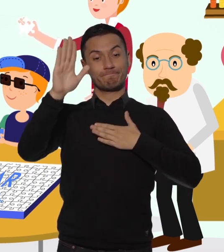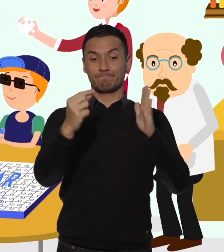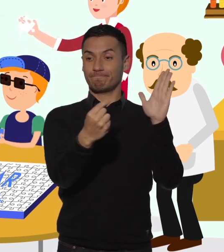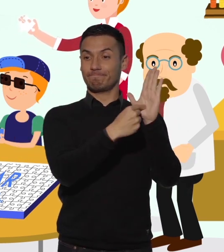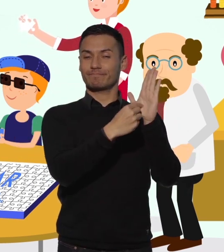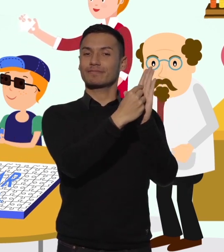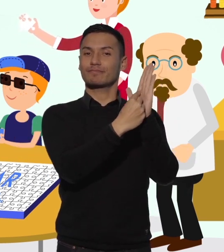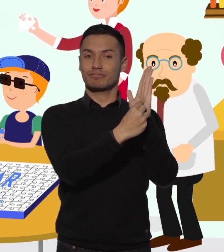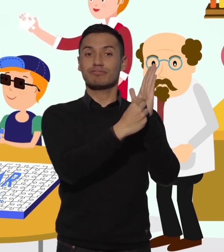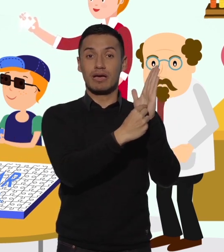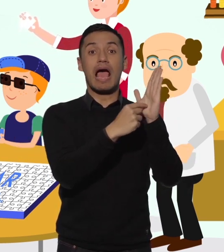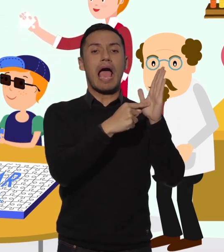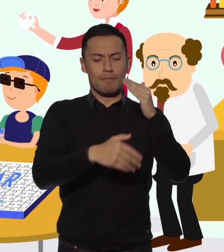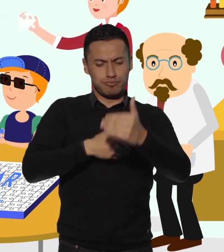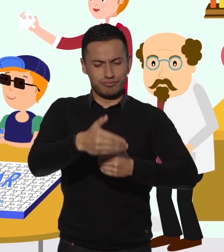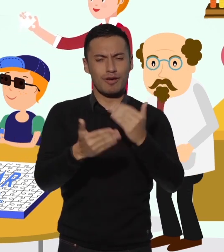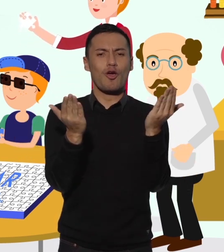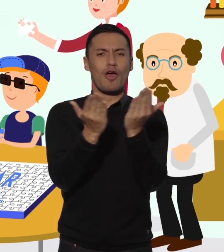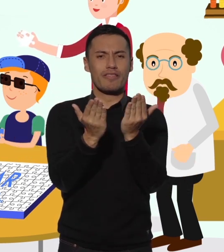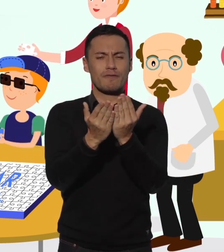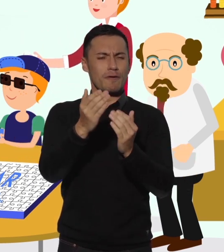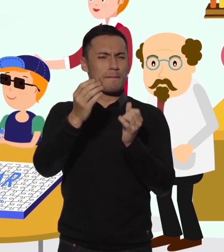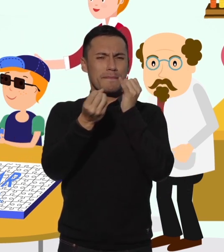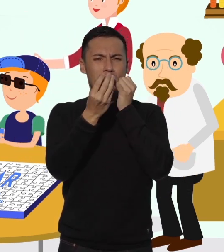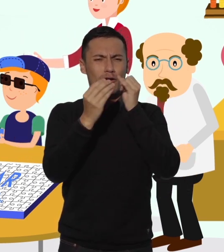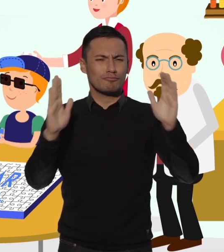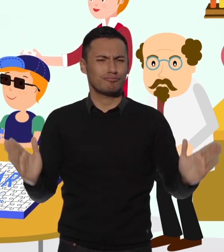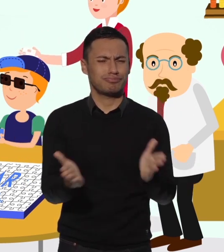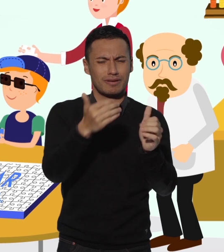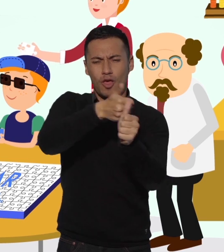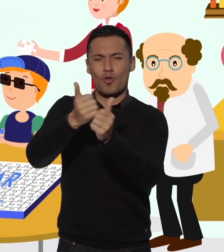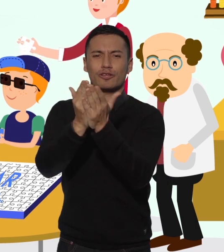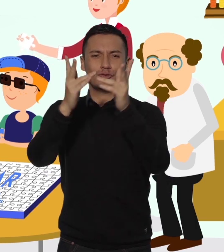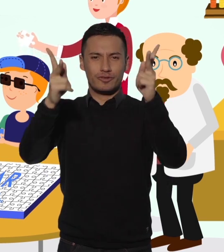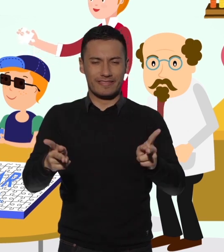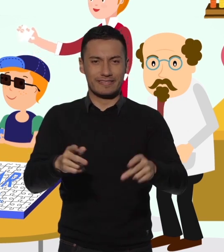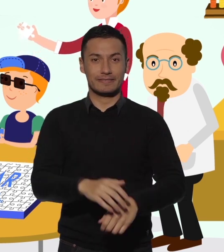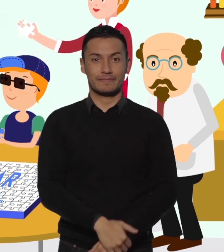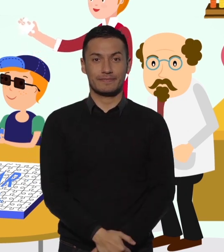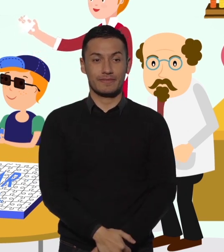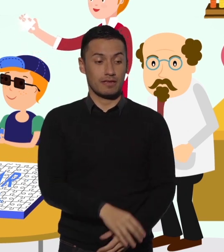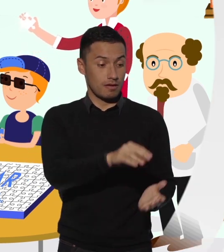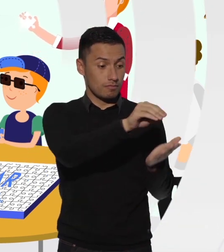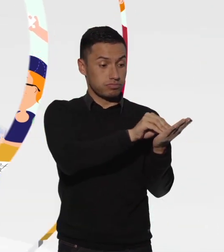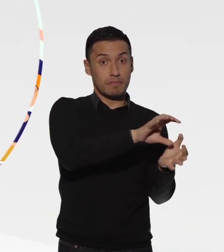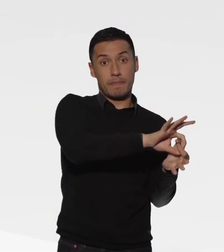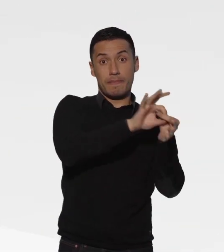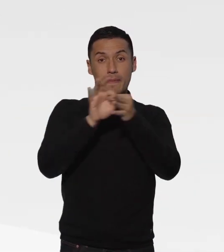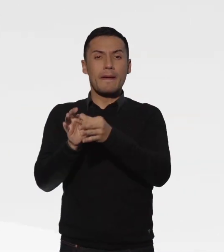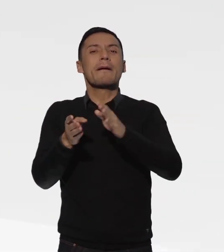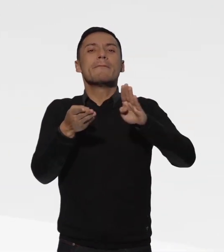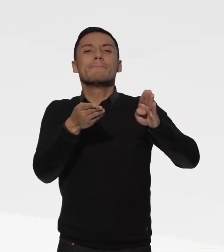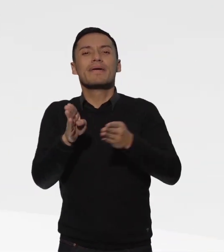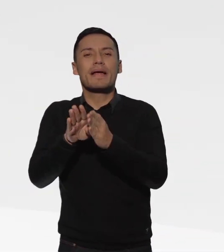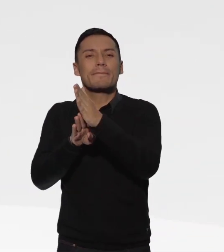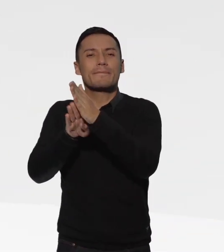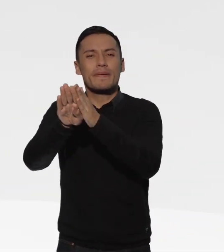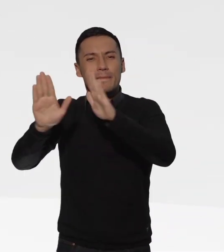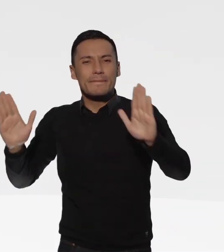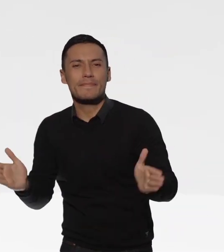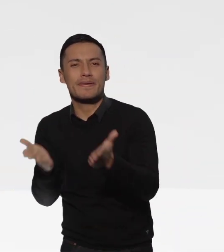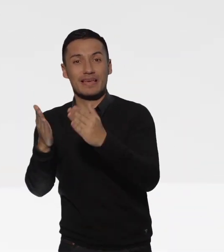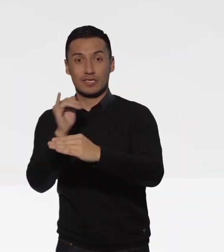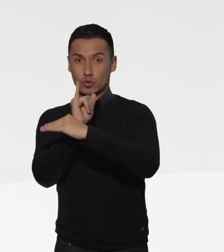partes para garantizar el proceso pedagógico y educativo de cada uno de los estudiantes. El PIAR se articula con el plan de